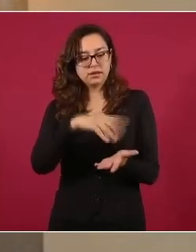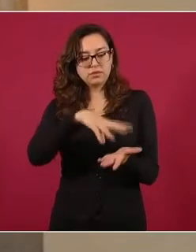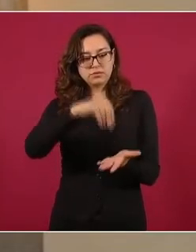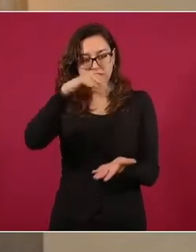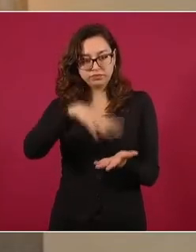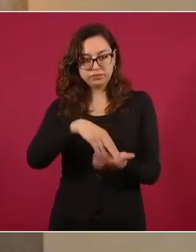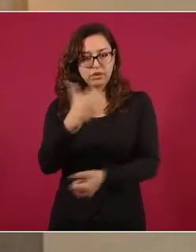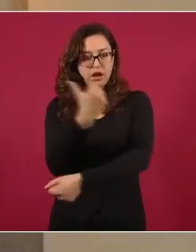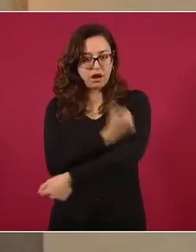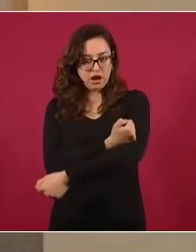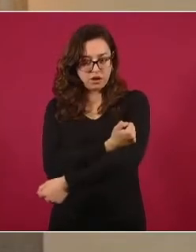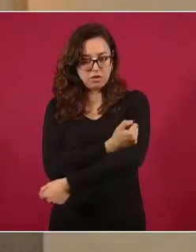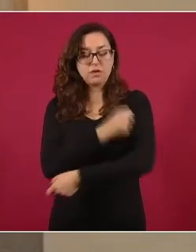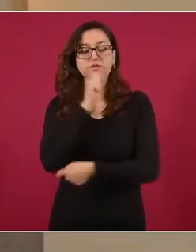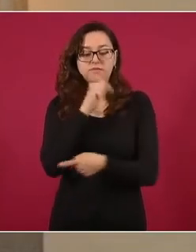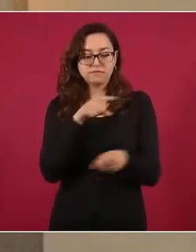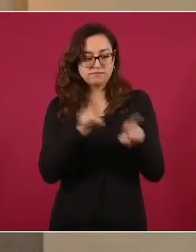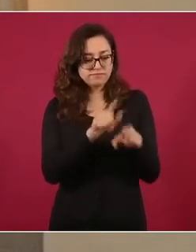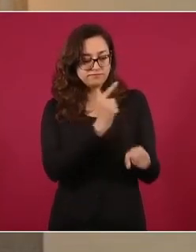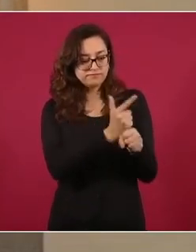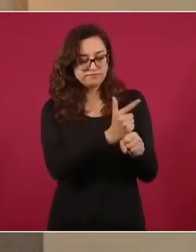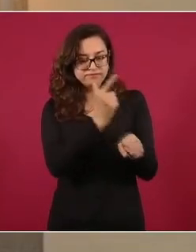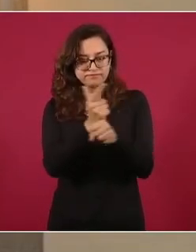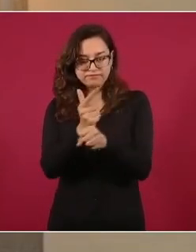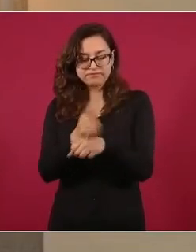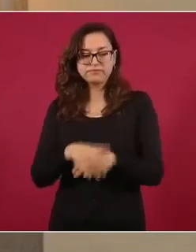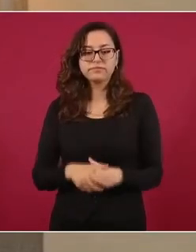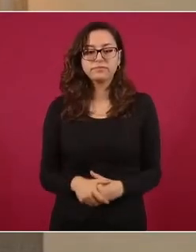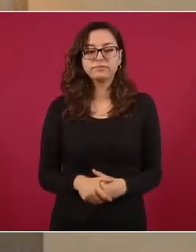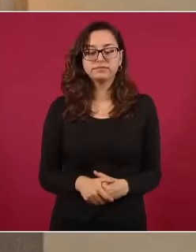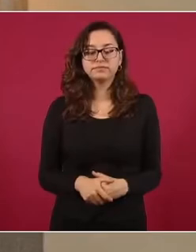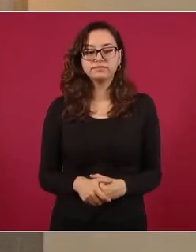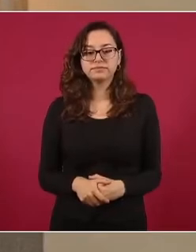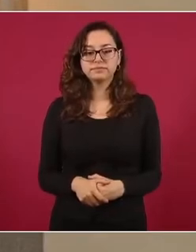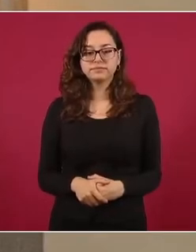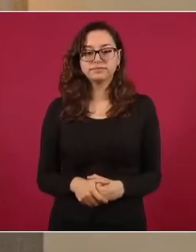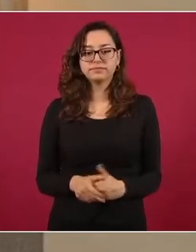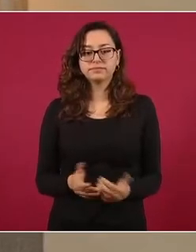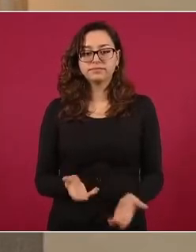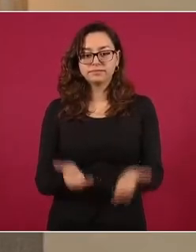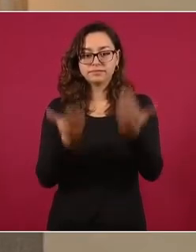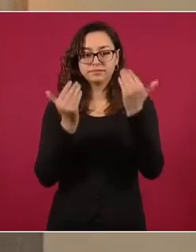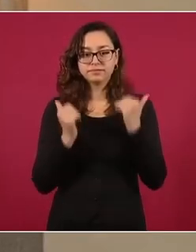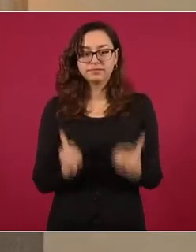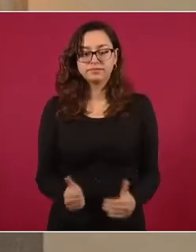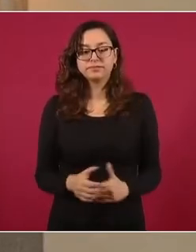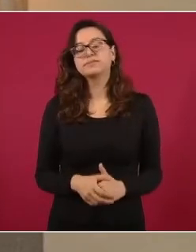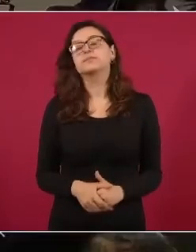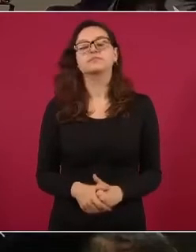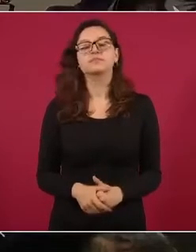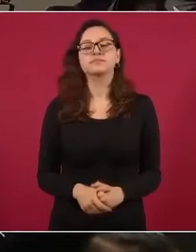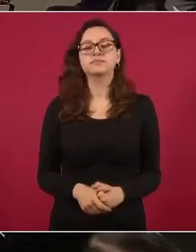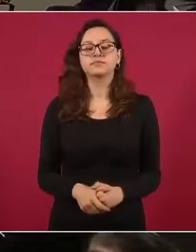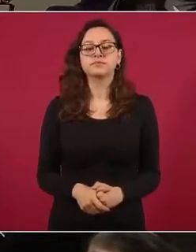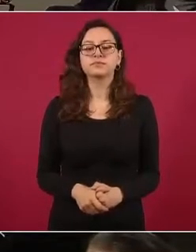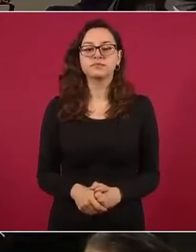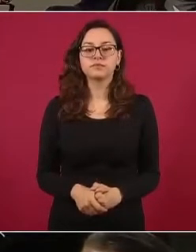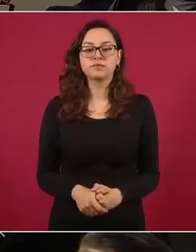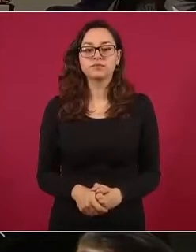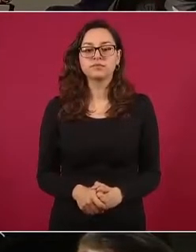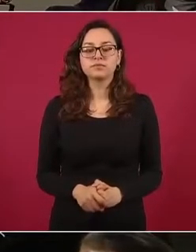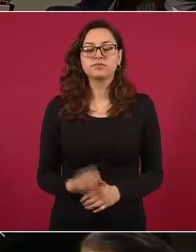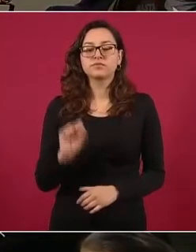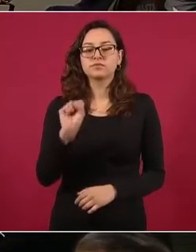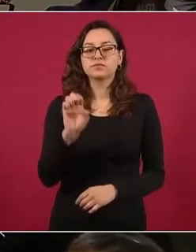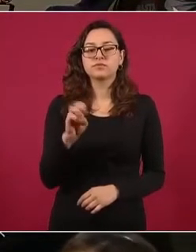otras sustancias, que fueron detenidos en Ahome, Sinaloa. Siguiente. Por parte de la Secretaría de la